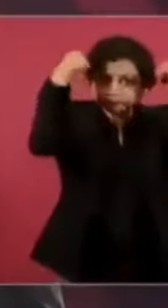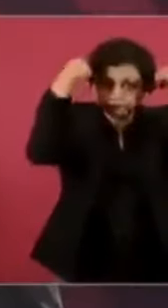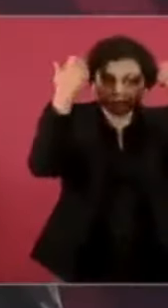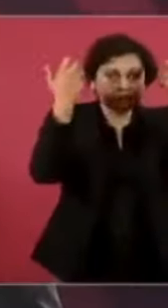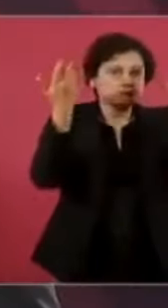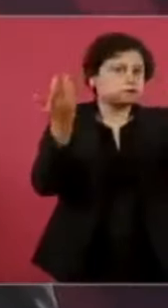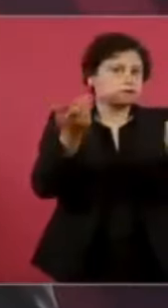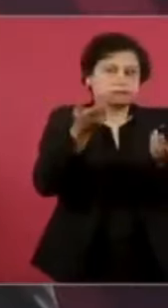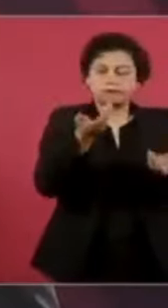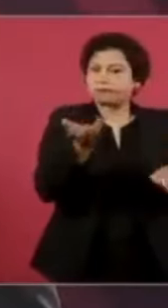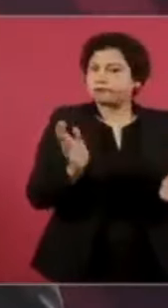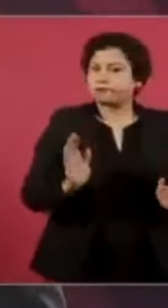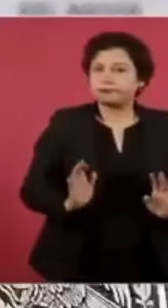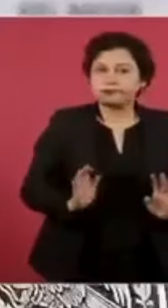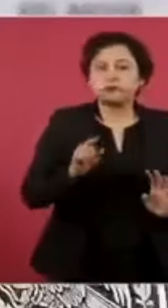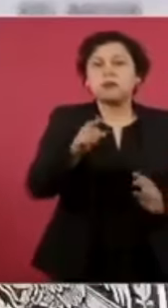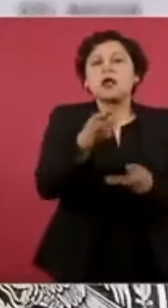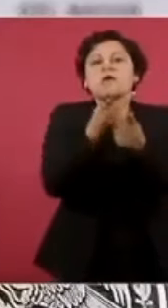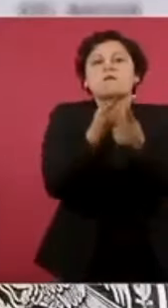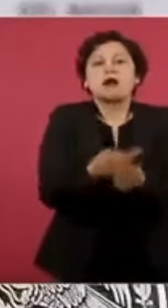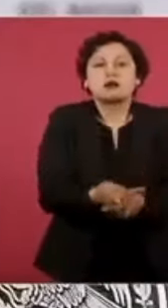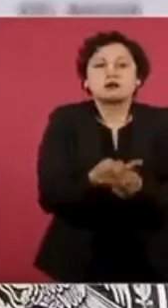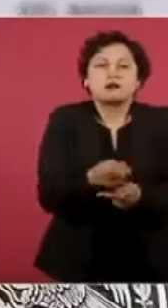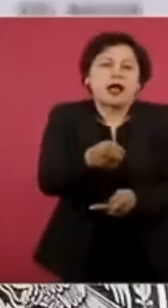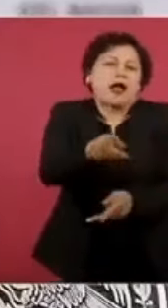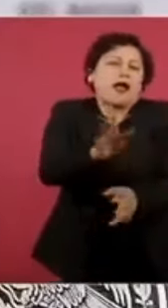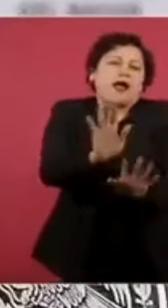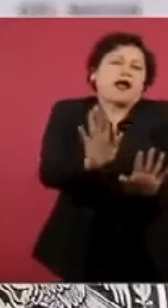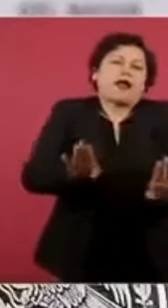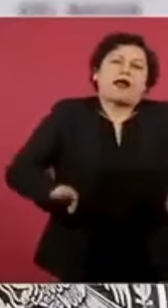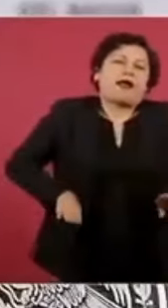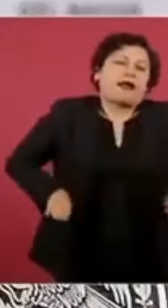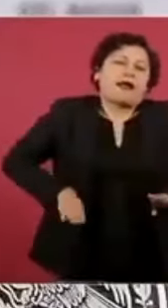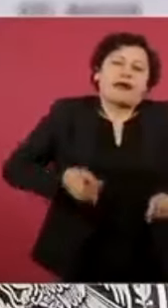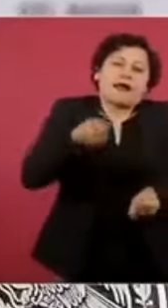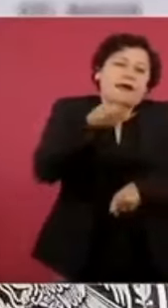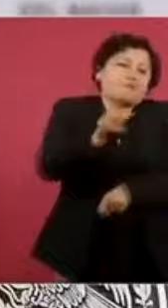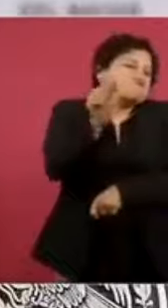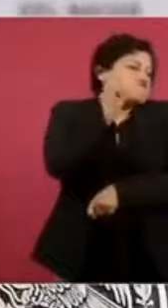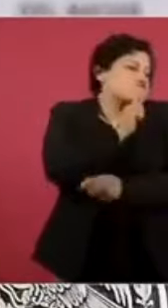paciencia, esas siempre tienen ustedes, mucha paciencia.